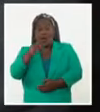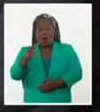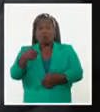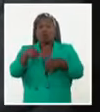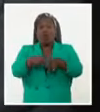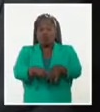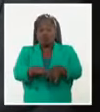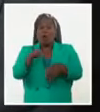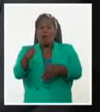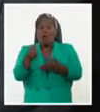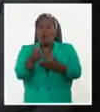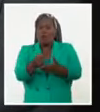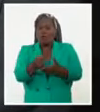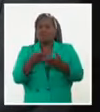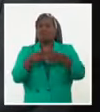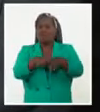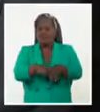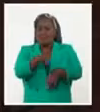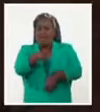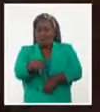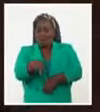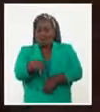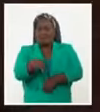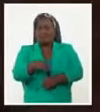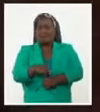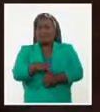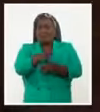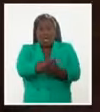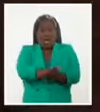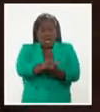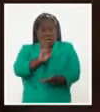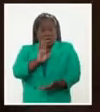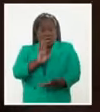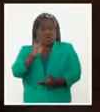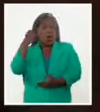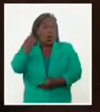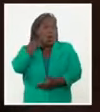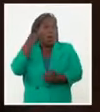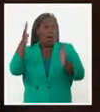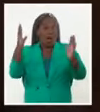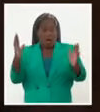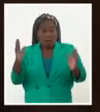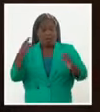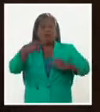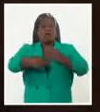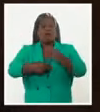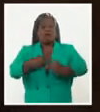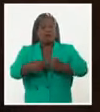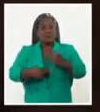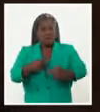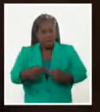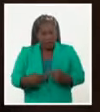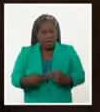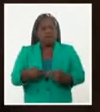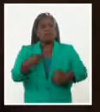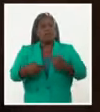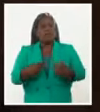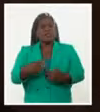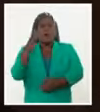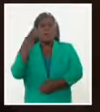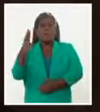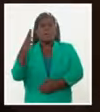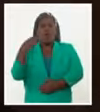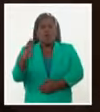quienes nos acompañan hoy, y ha sido una estatua que ha tomado un año al artista en su concepción, hecha en bronce, que ha